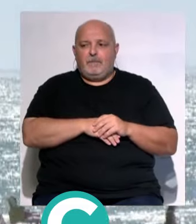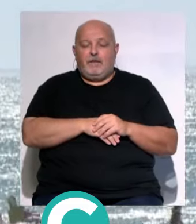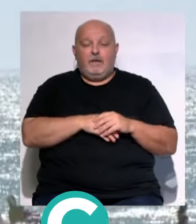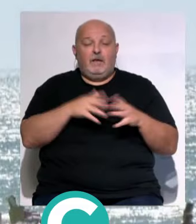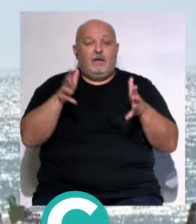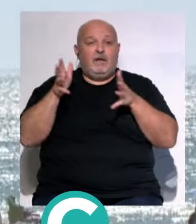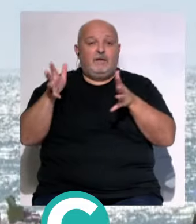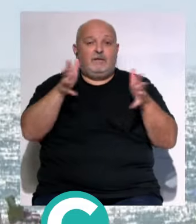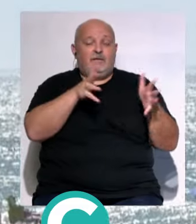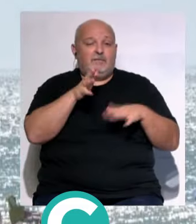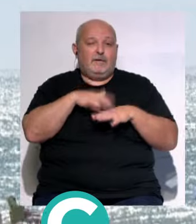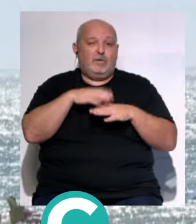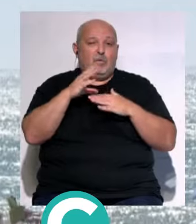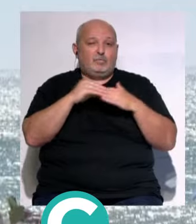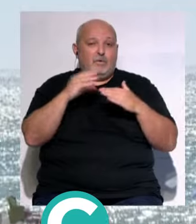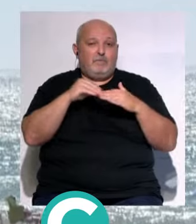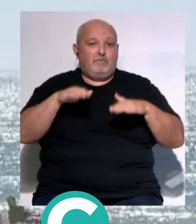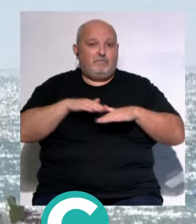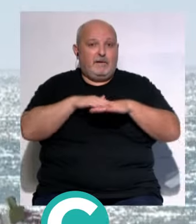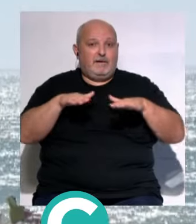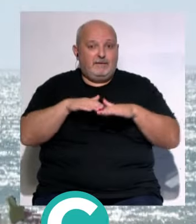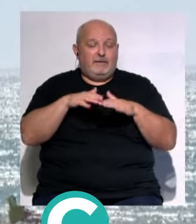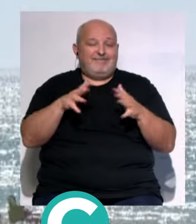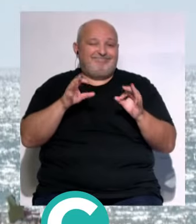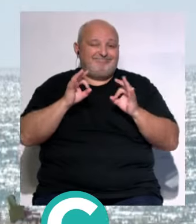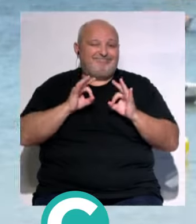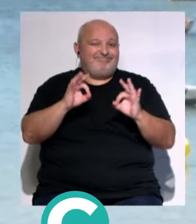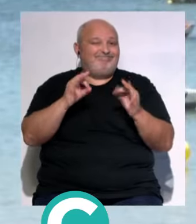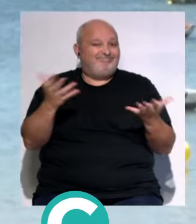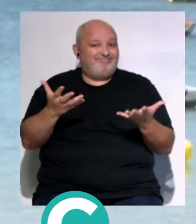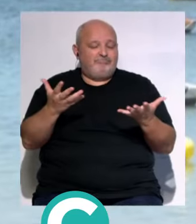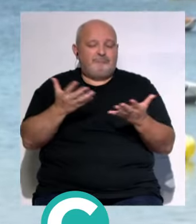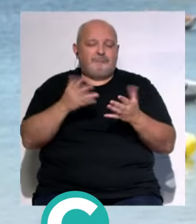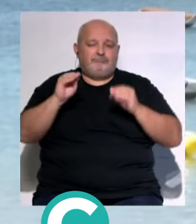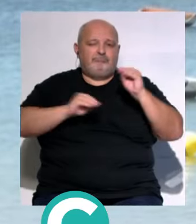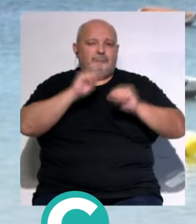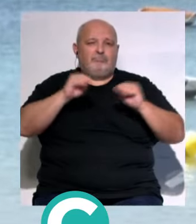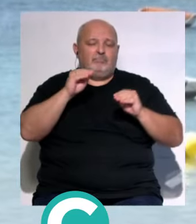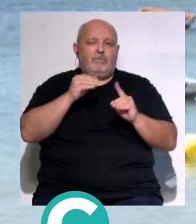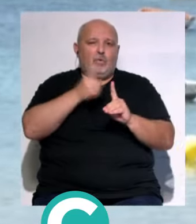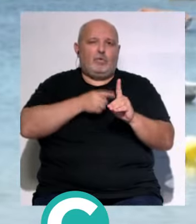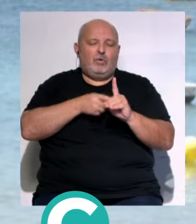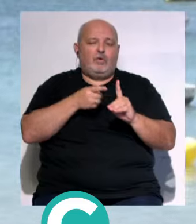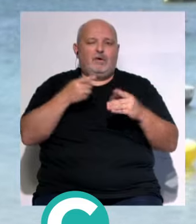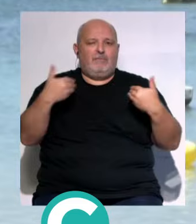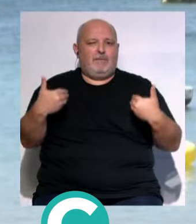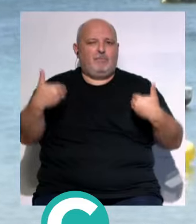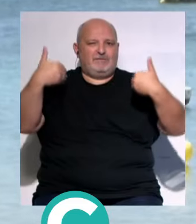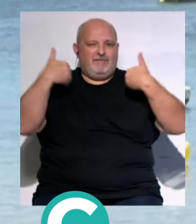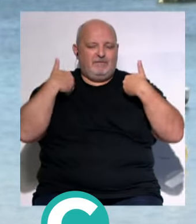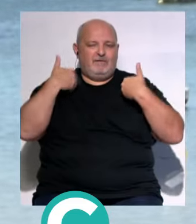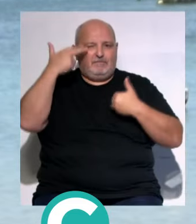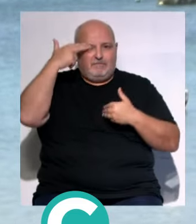Entre las recomendaciones para los usuarios y usuarias... ...especial hincapié en hacer un llamamiento... ...para que se haga un uso racional y